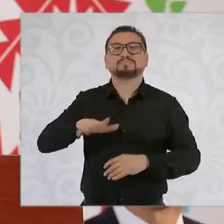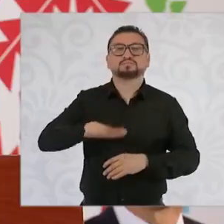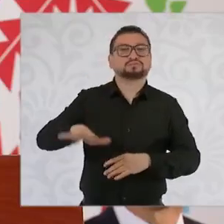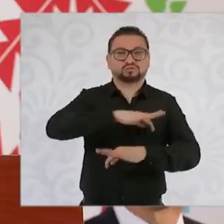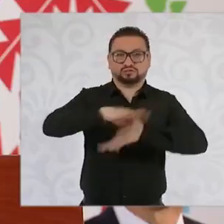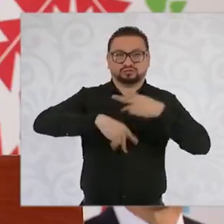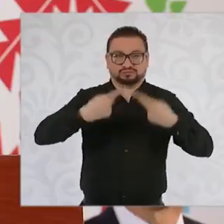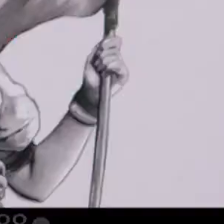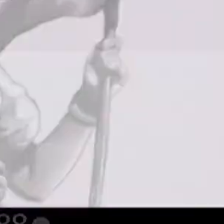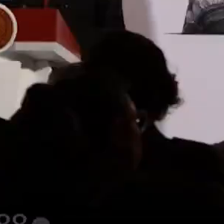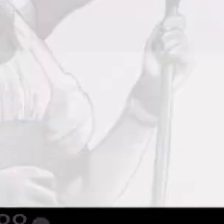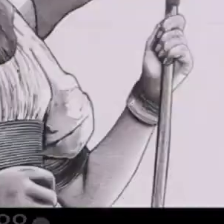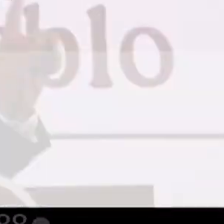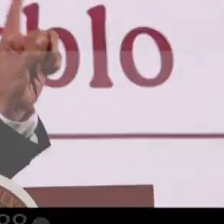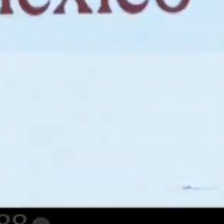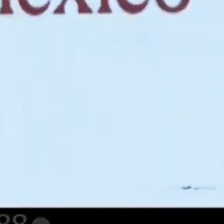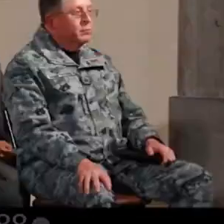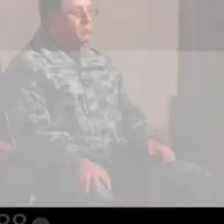de vida de los mexicanos.